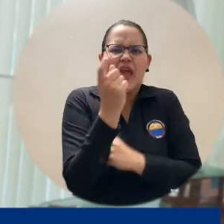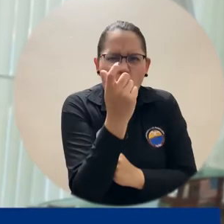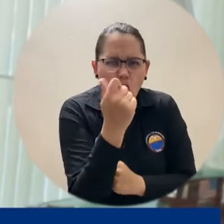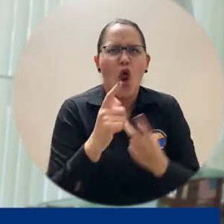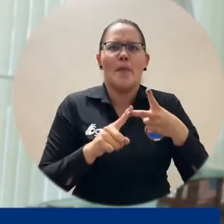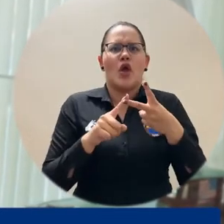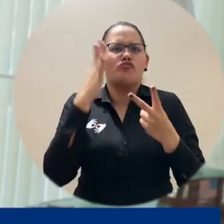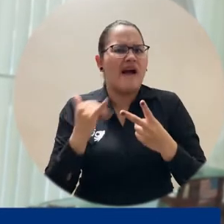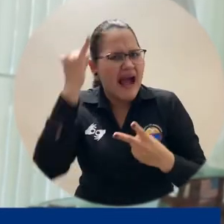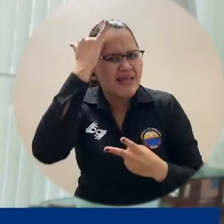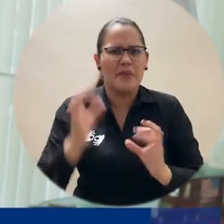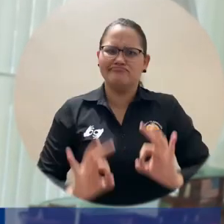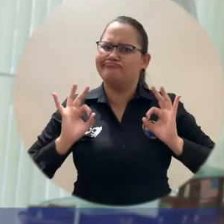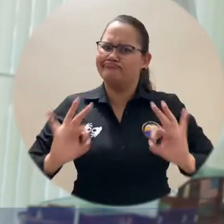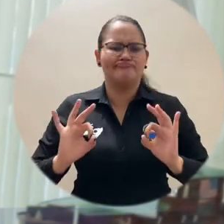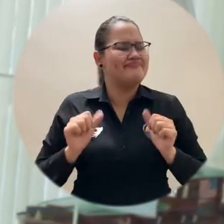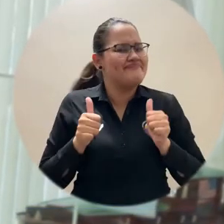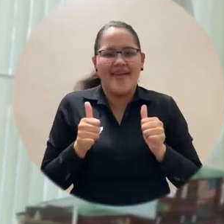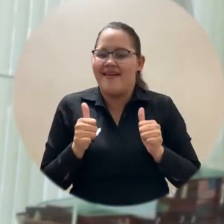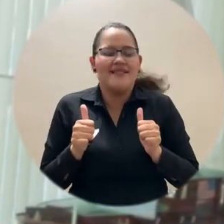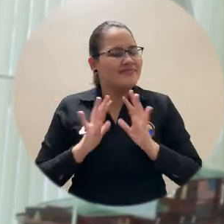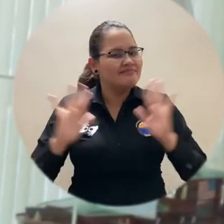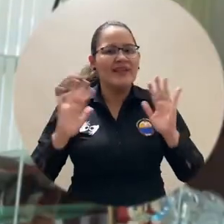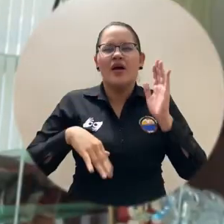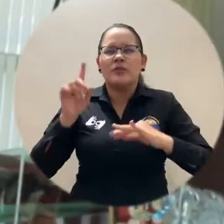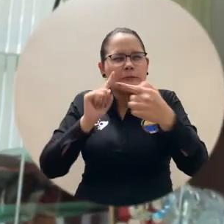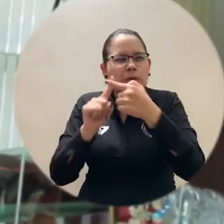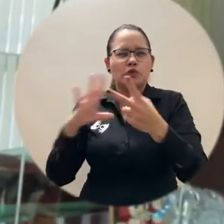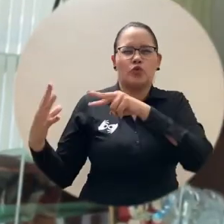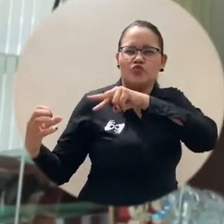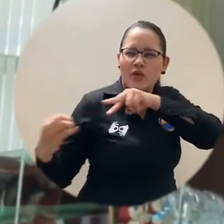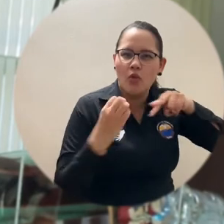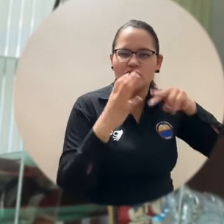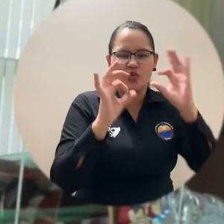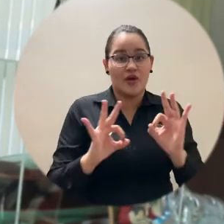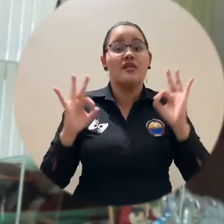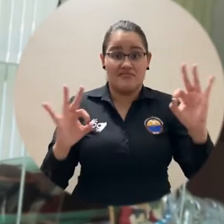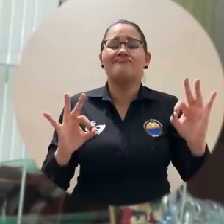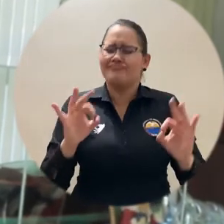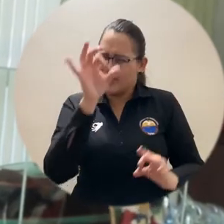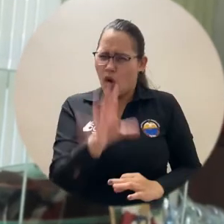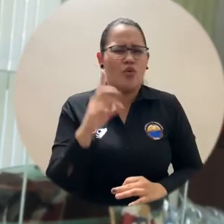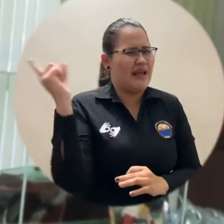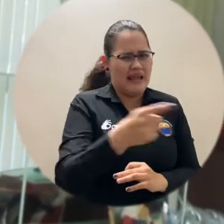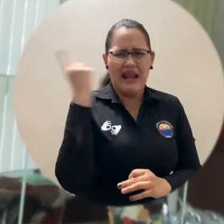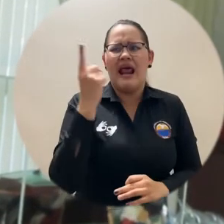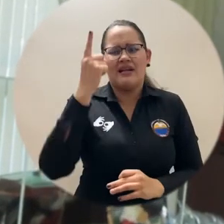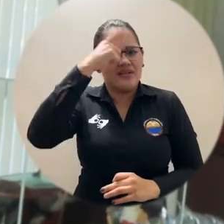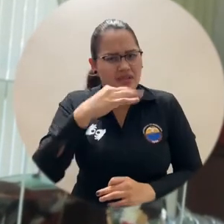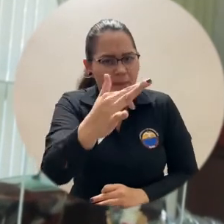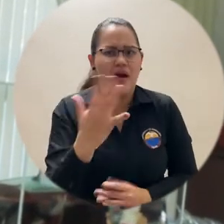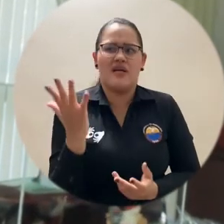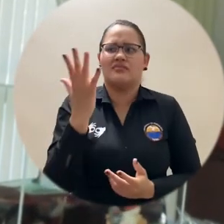como los logros de mantener la alta calidad en la educación, logros que nos deben hacer sentir muy orgullosos en la universidad como samarios y